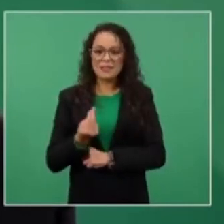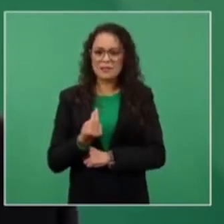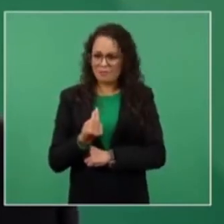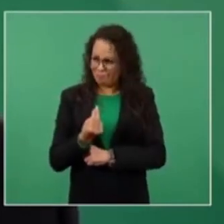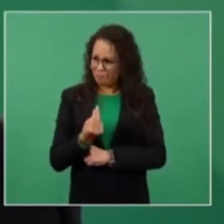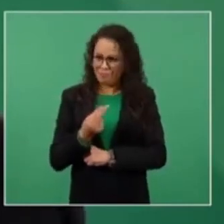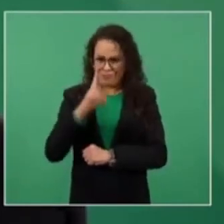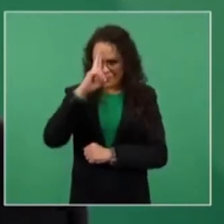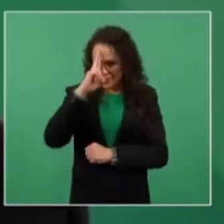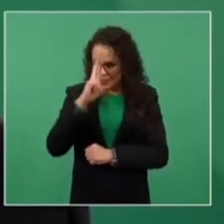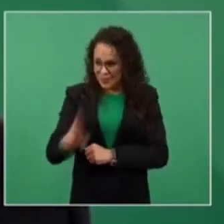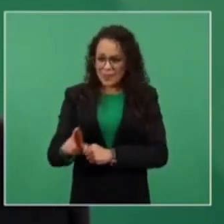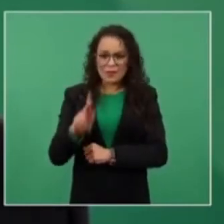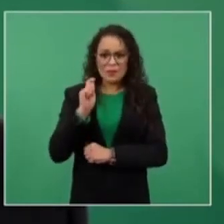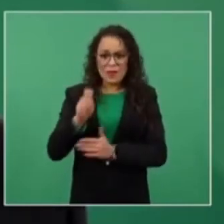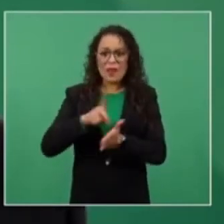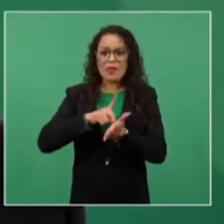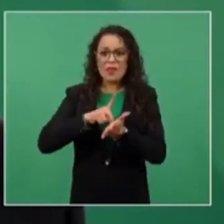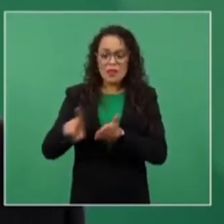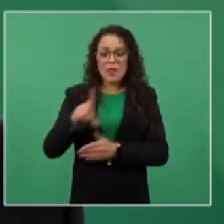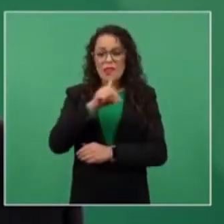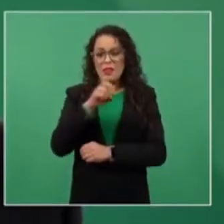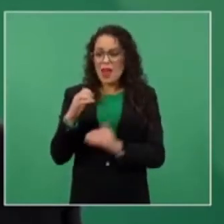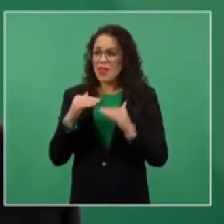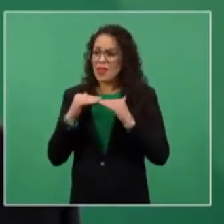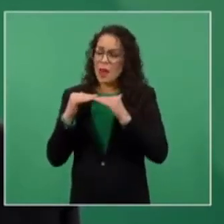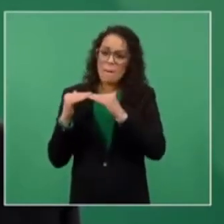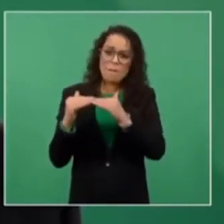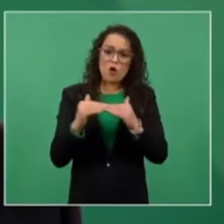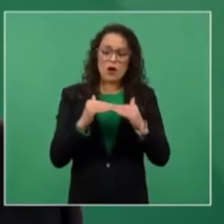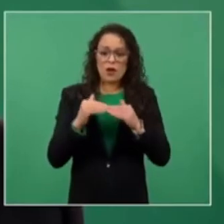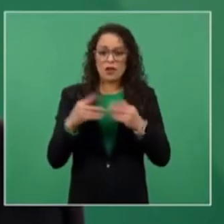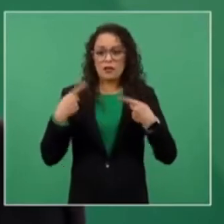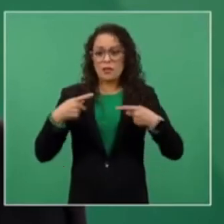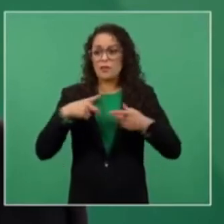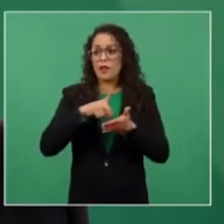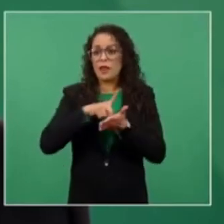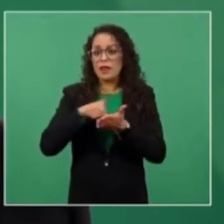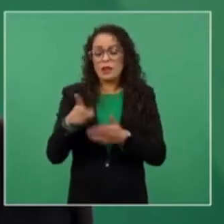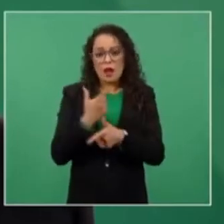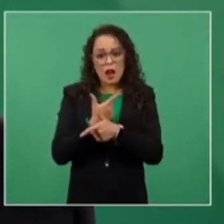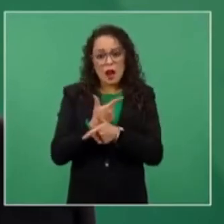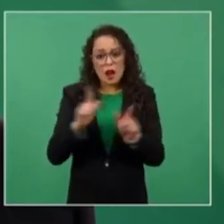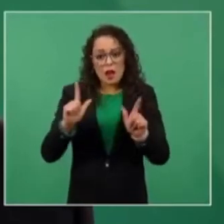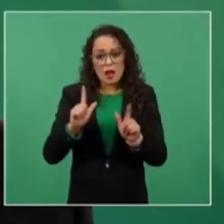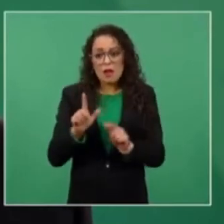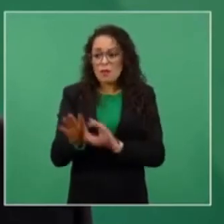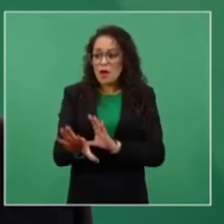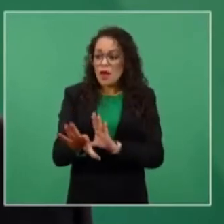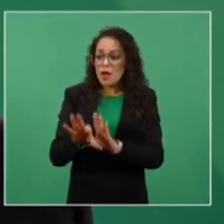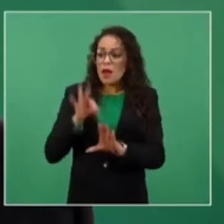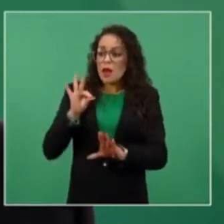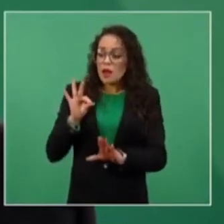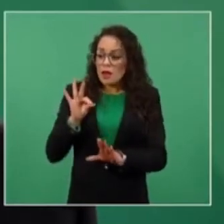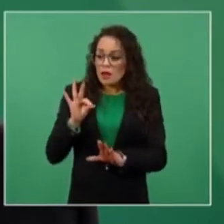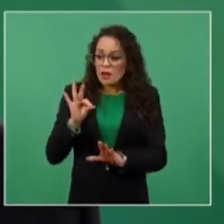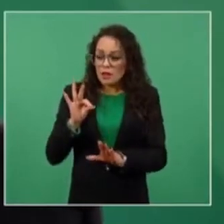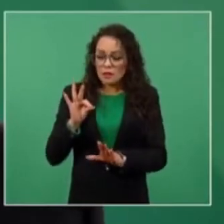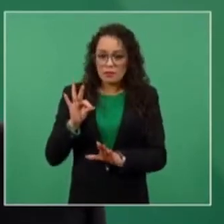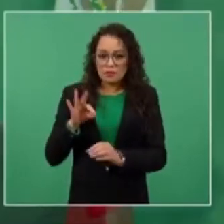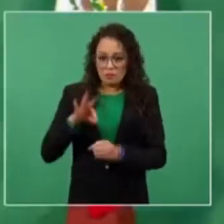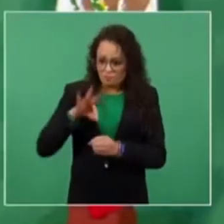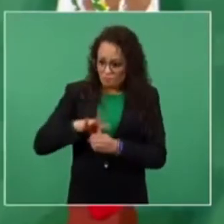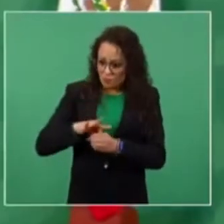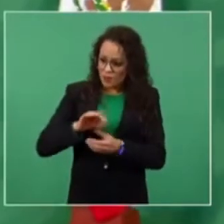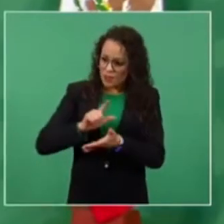leer los derechos democráticos el derecho a elegir libremente a elecciones limpias